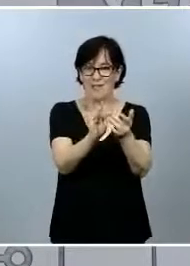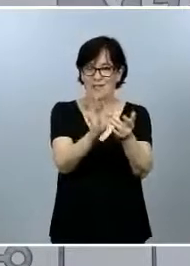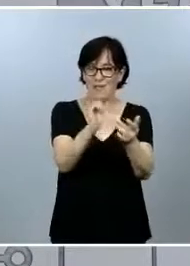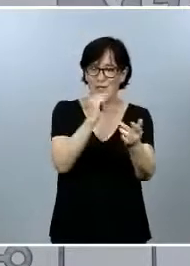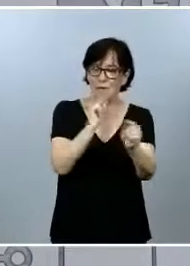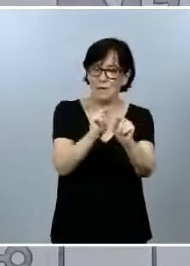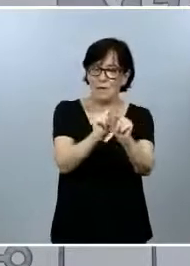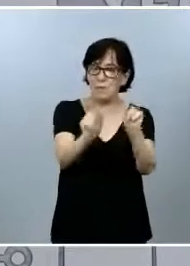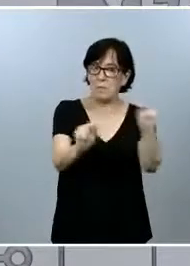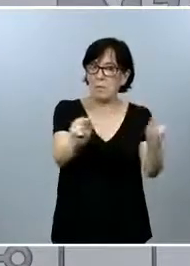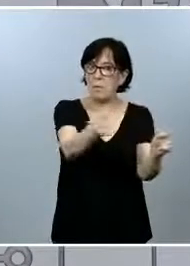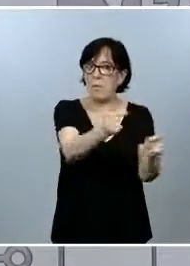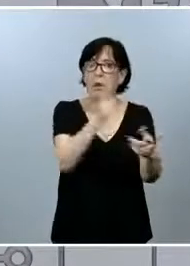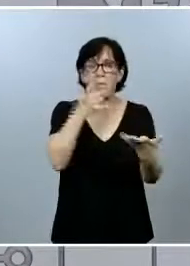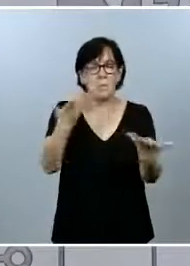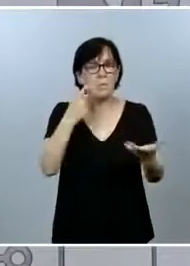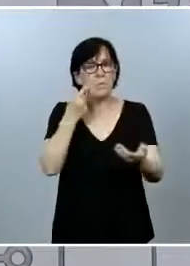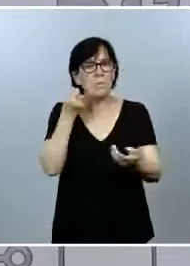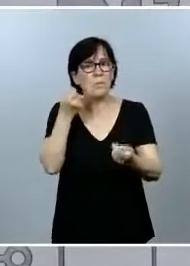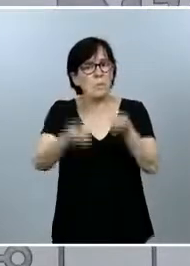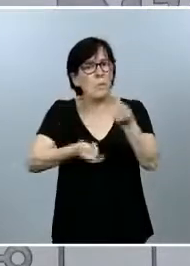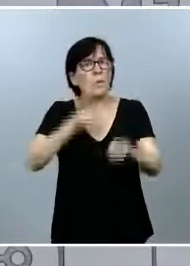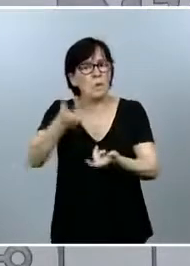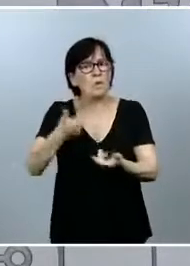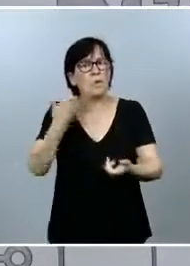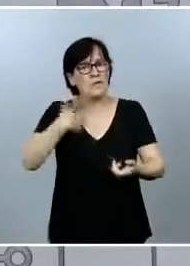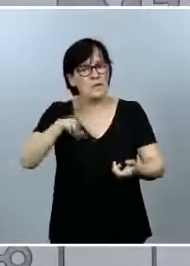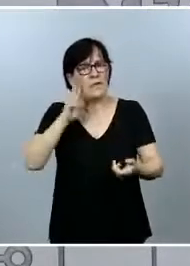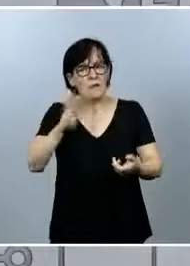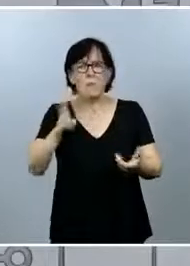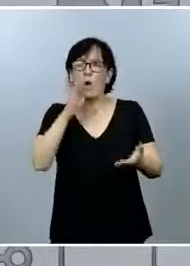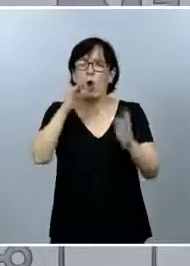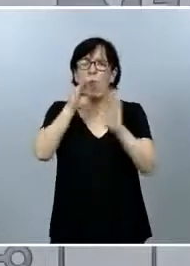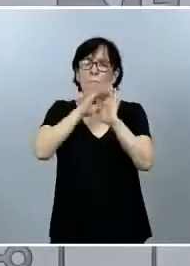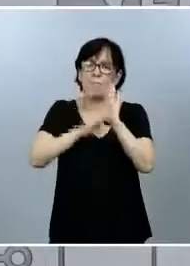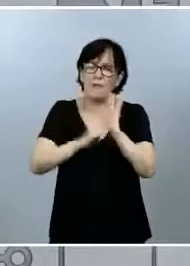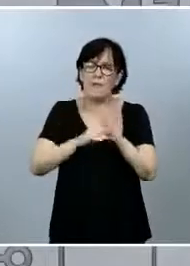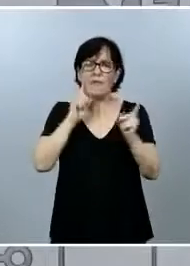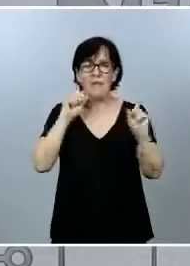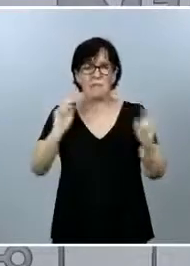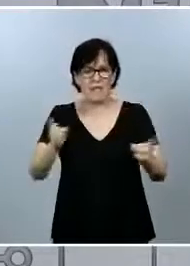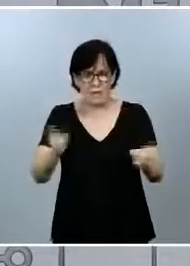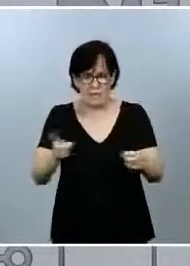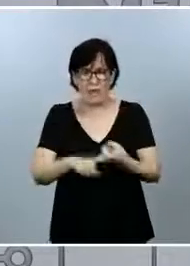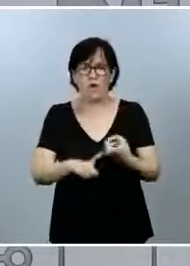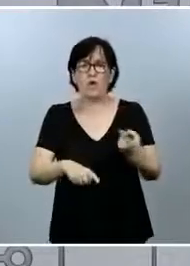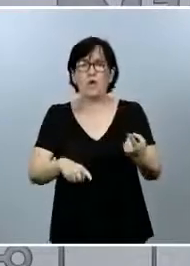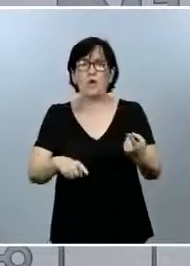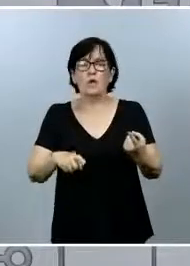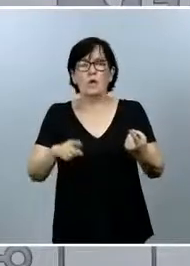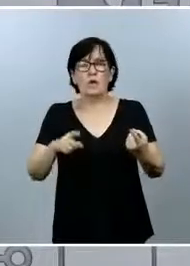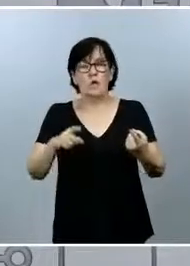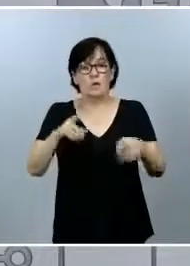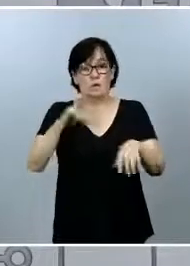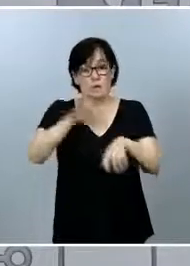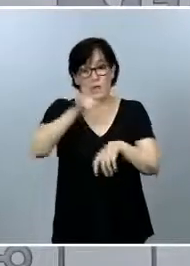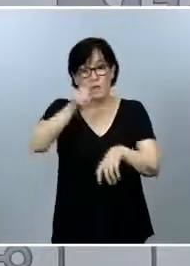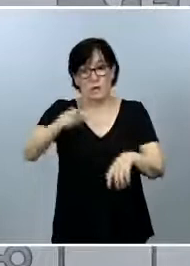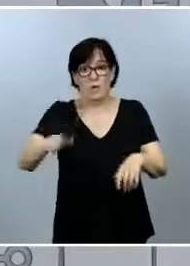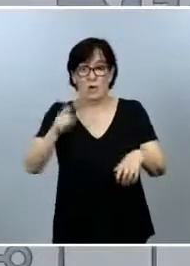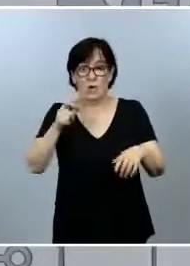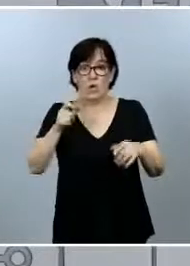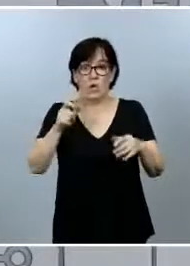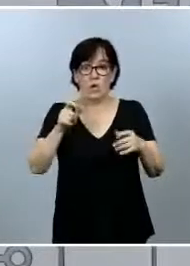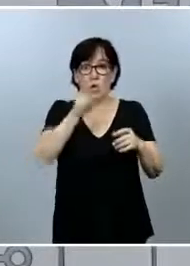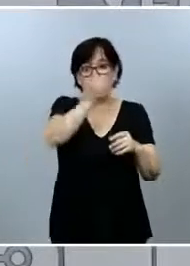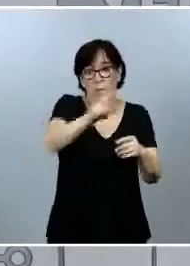progresivamente vamos viendo que ya sea por las medidas de prevención que tienen tanto los casos como los contactos, todas